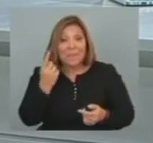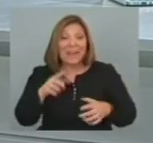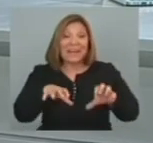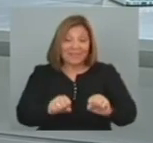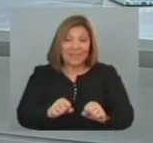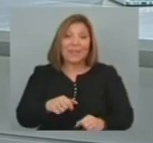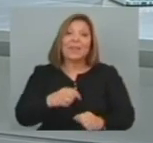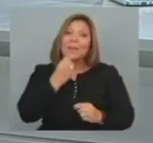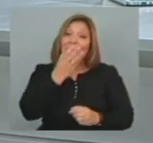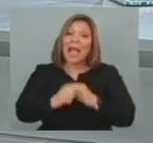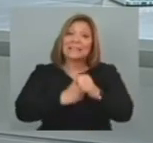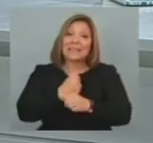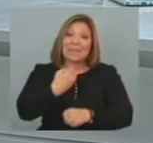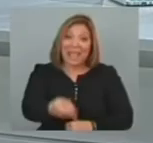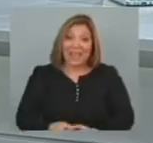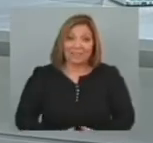Que pasen bien Hasta mañana